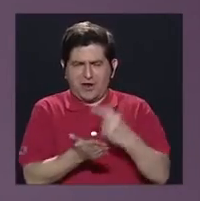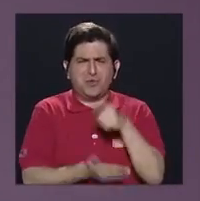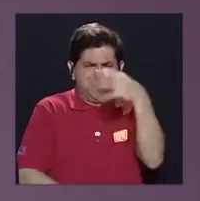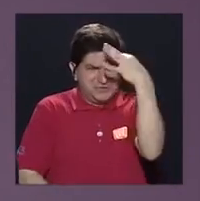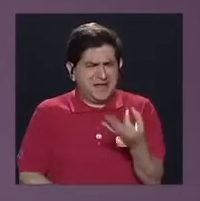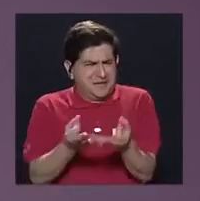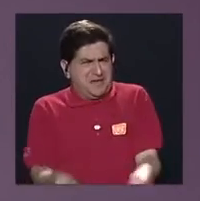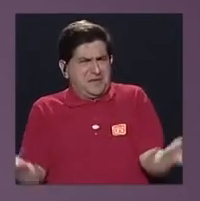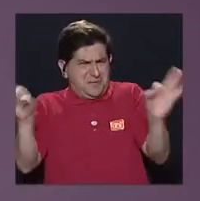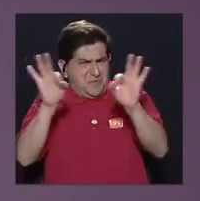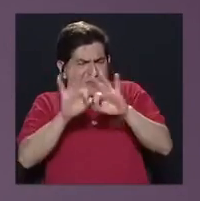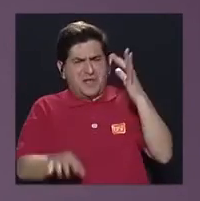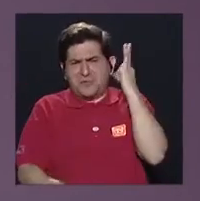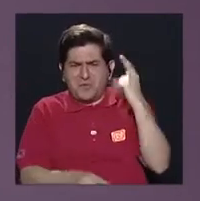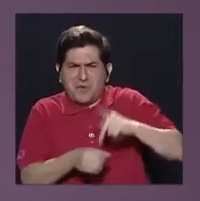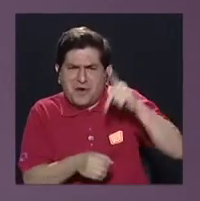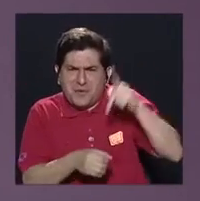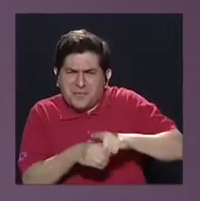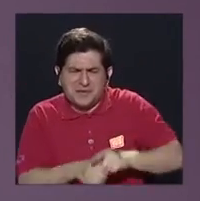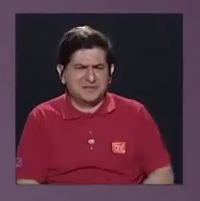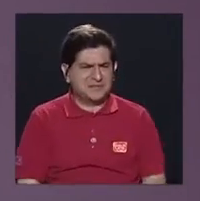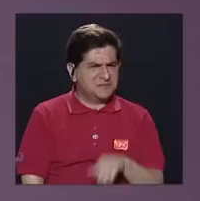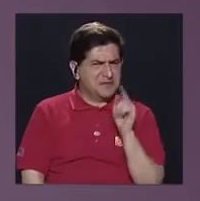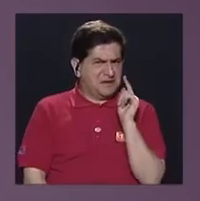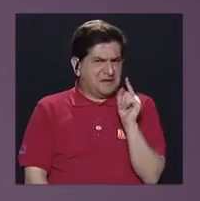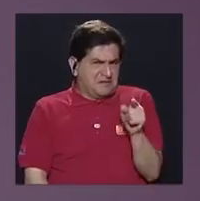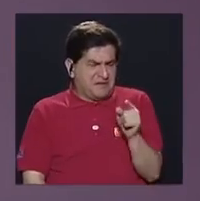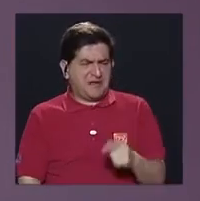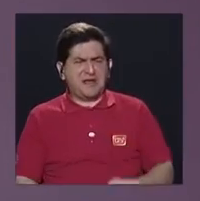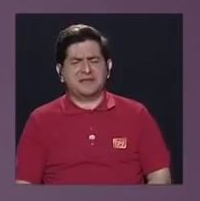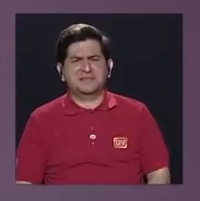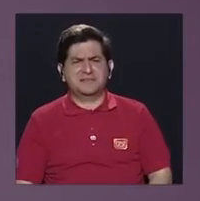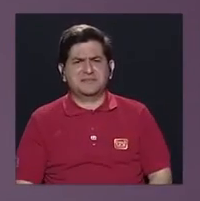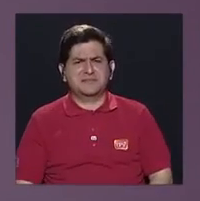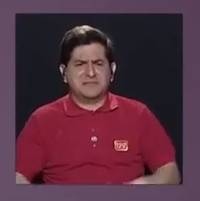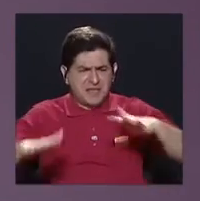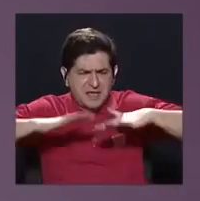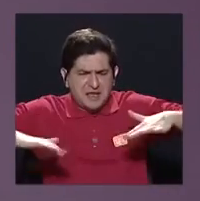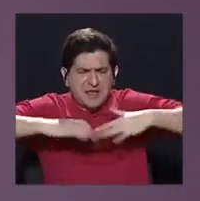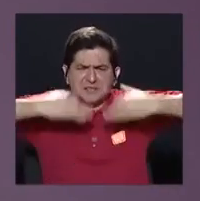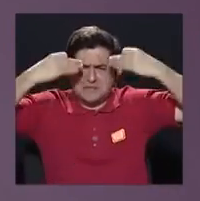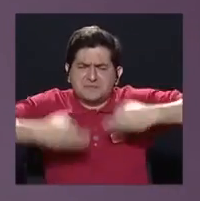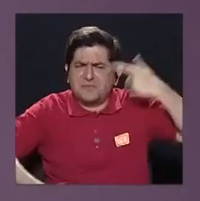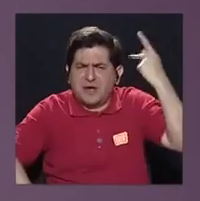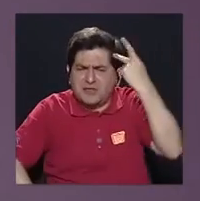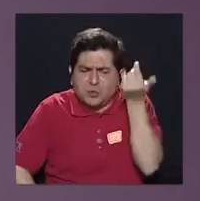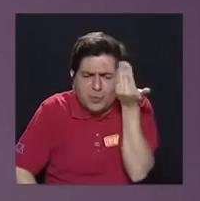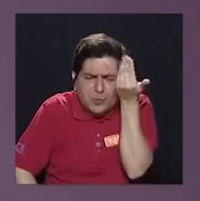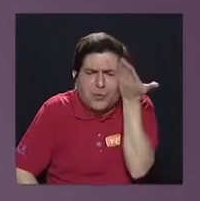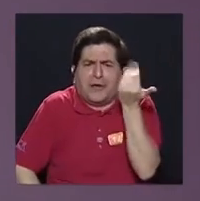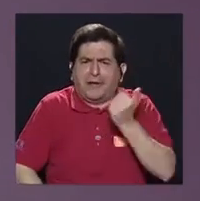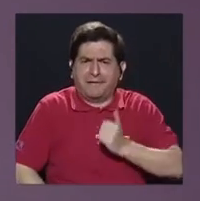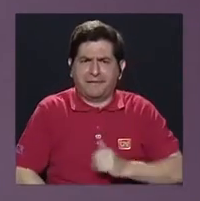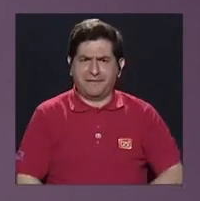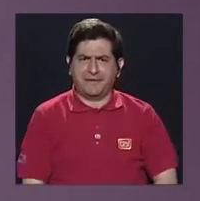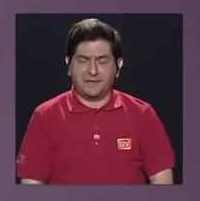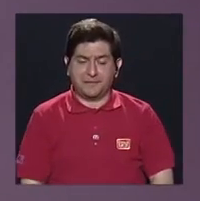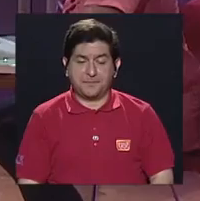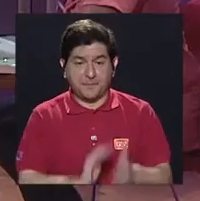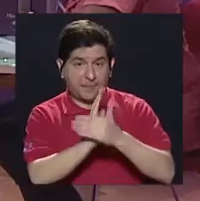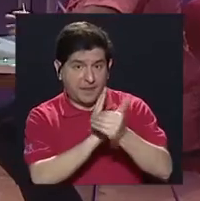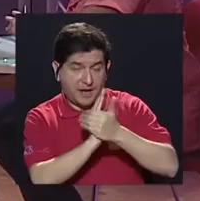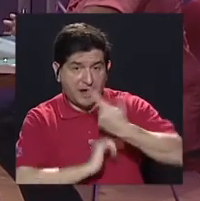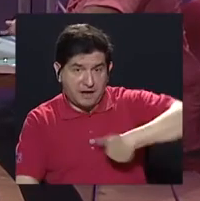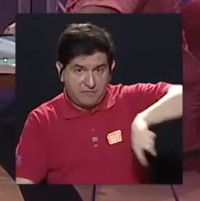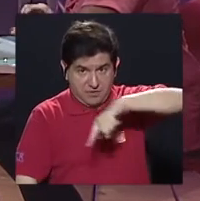importante que las mujeres participen en estos espacios de decisión política? Me parece que la capacidad